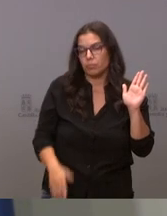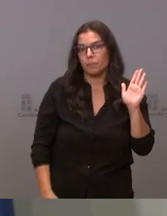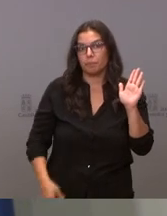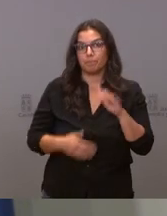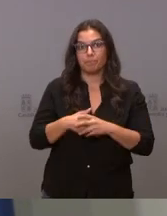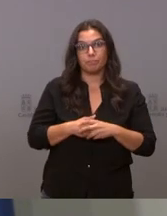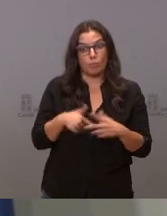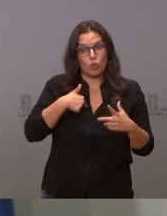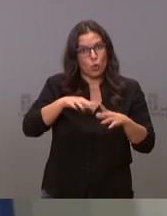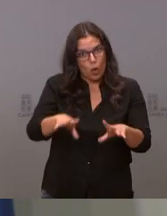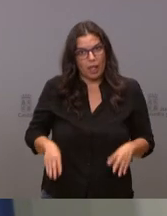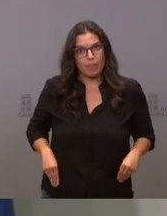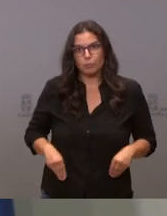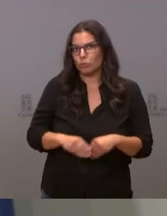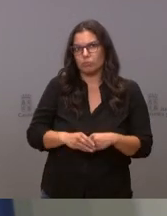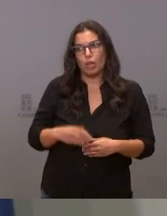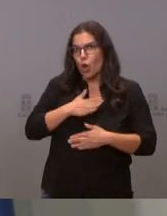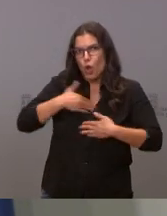estoy dispuesto a aceptar la propuesta que me haga